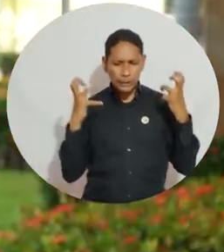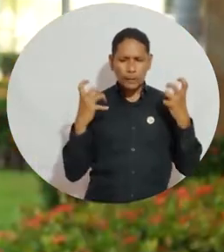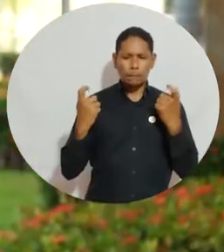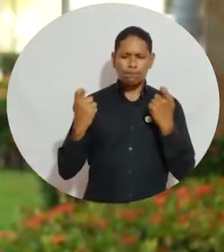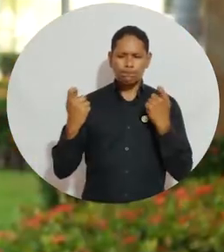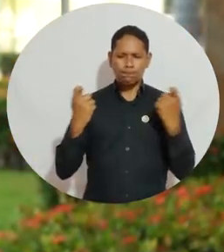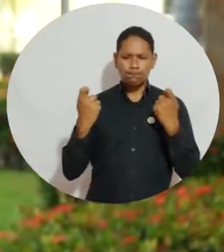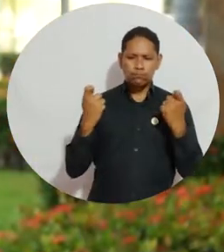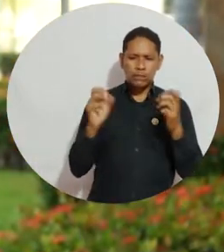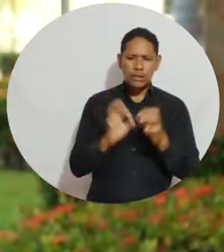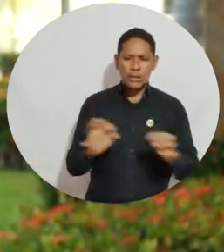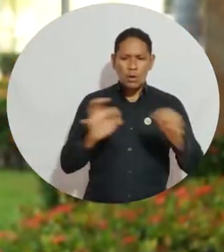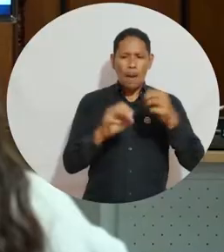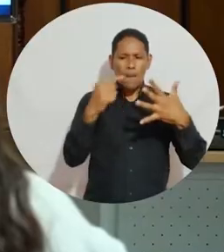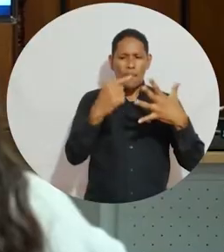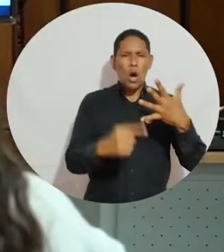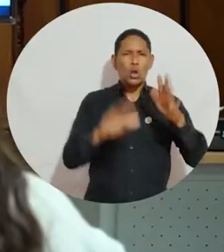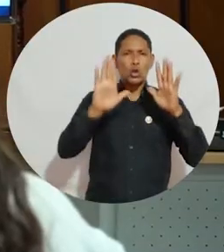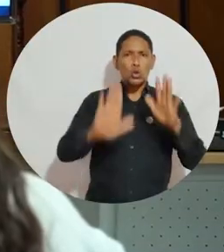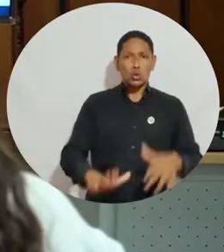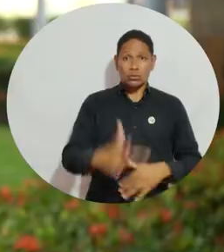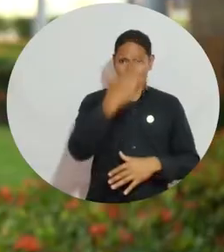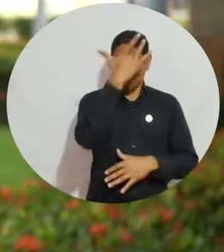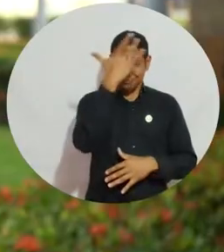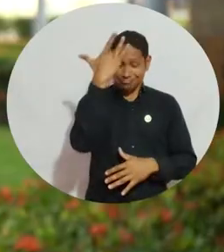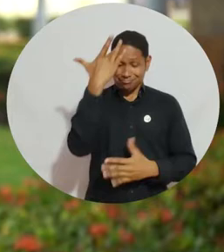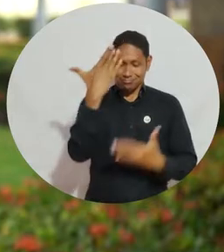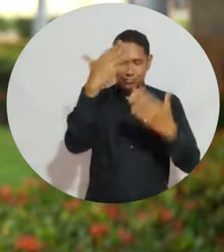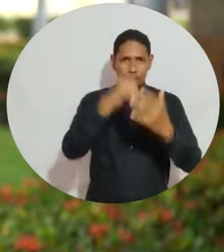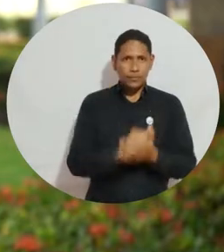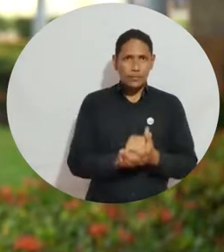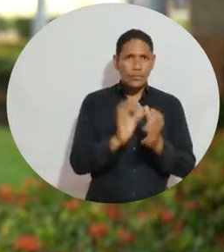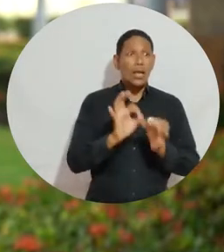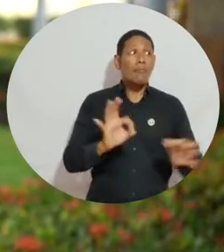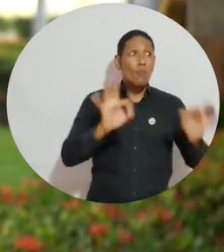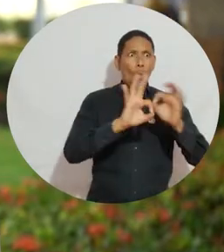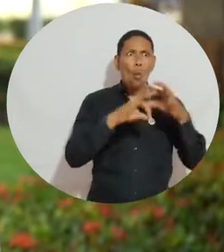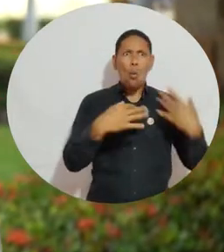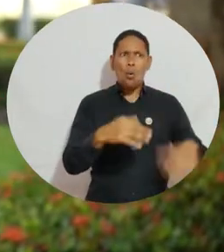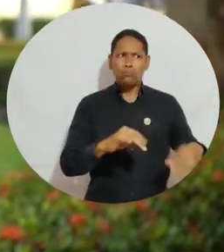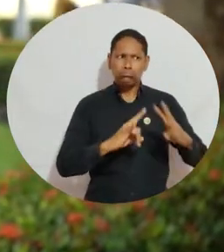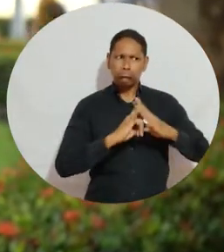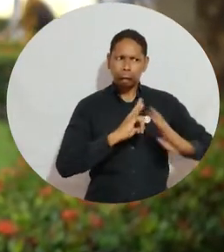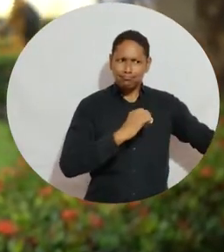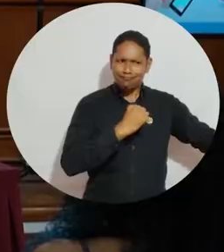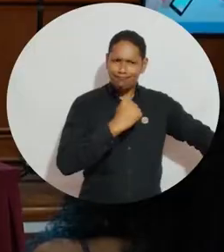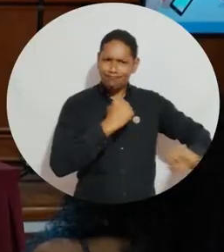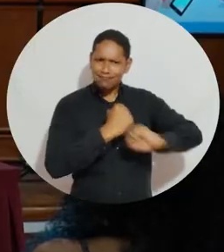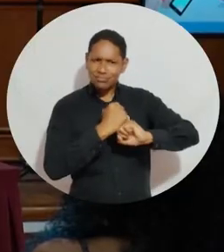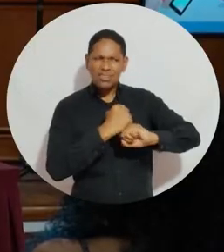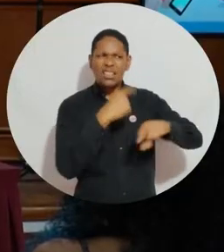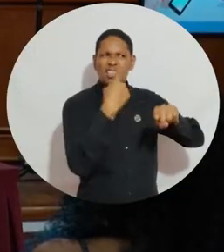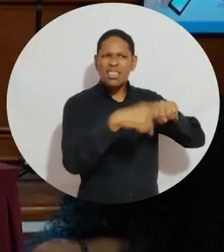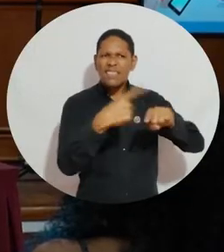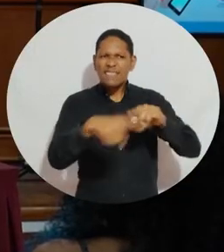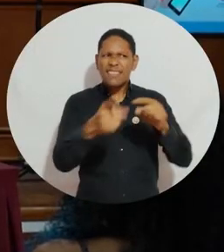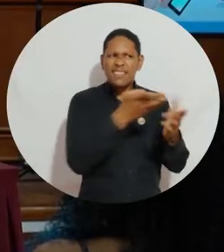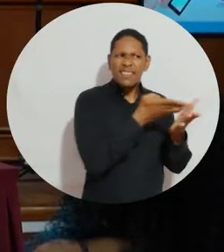emocional, como el manejo del estrés y otros puntos importantes a nivel de su salud mental. Si no tenemos el apoyo de la Universidad del Magdalena y de